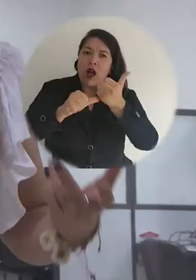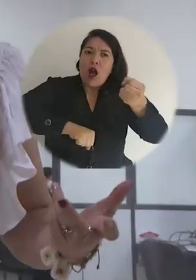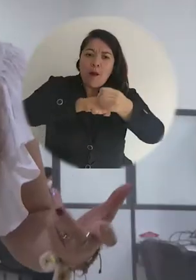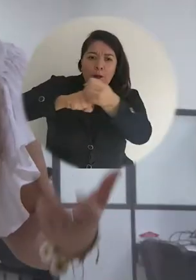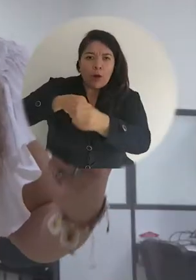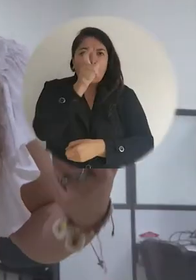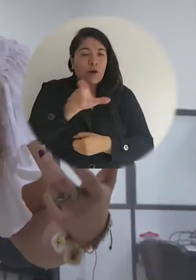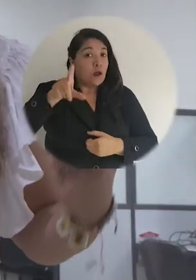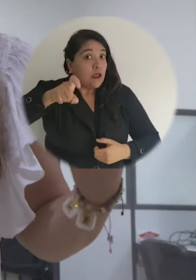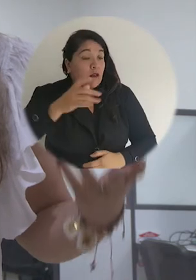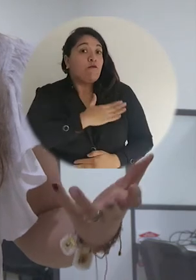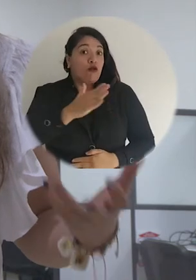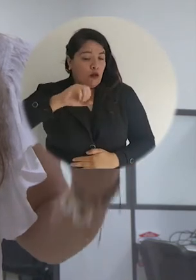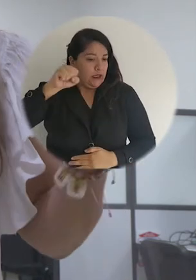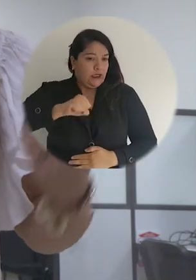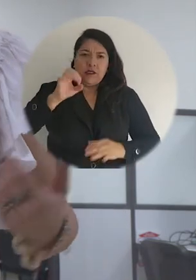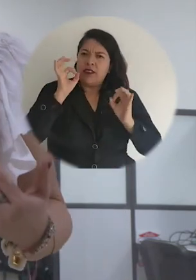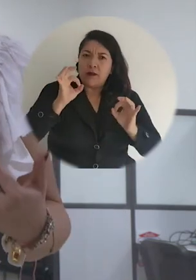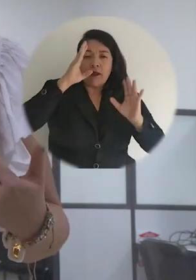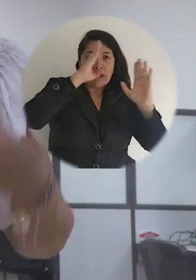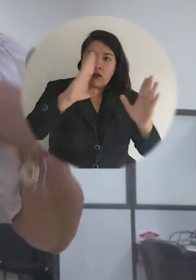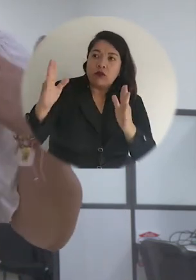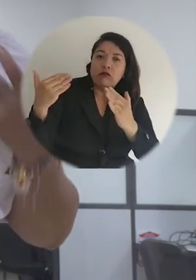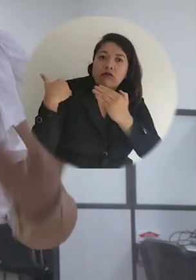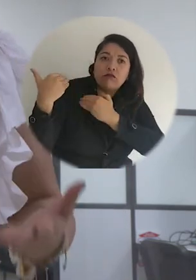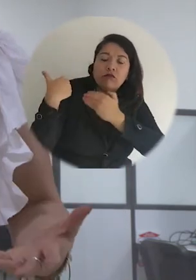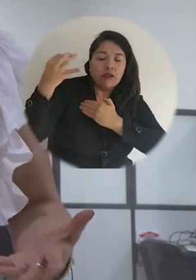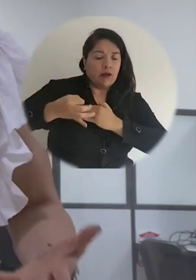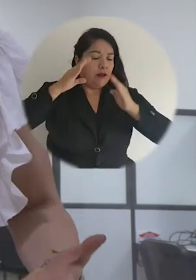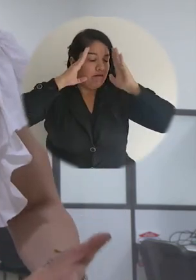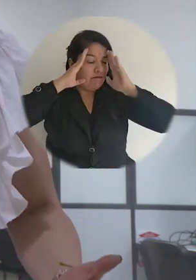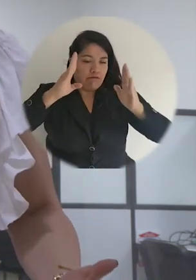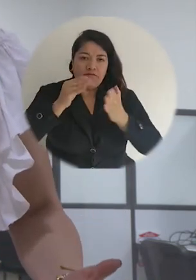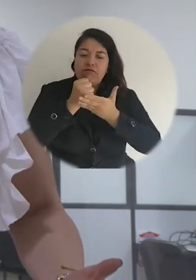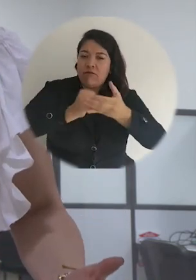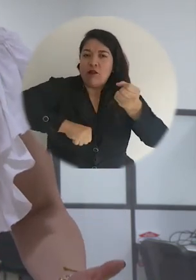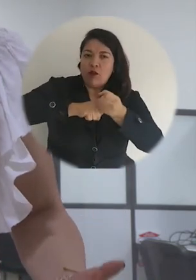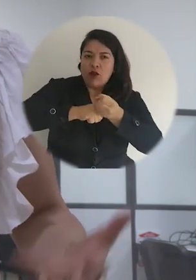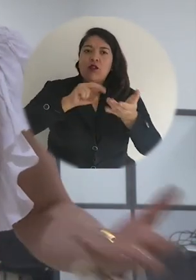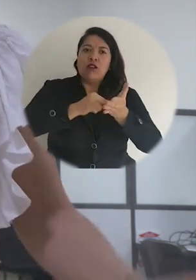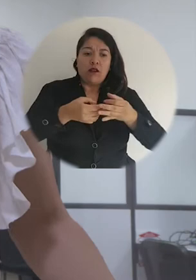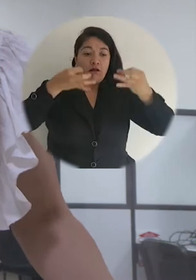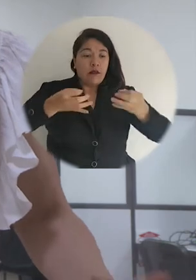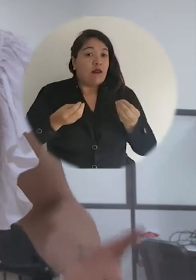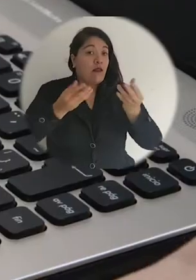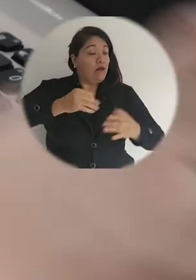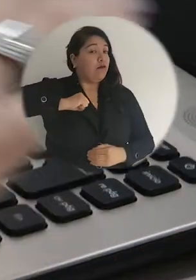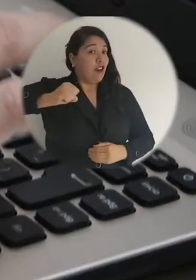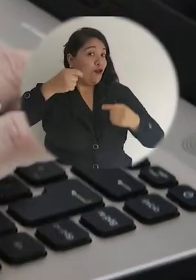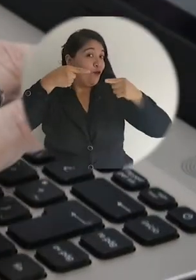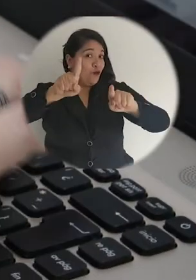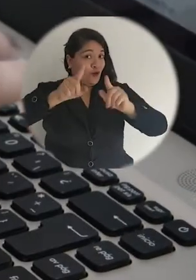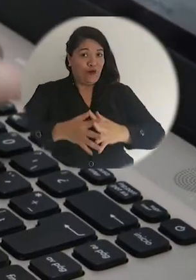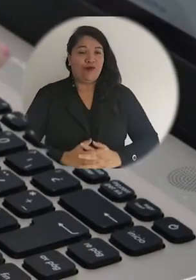jurídico que prestamos en asistencia y asesoría a los usuarios que nos que nos solicitan nuestro servicio, pues estamos